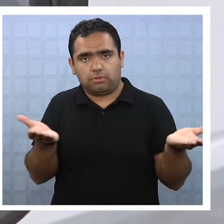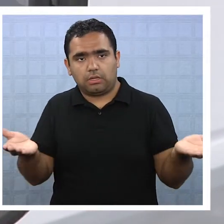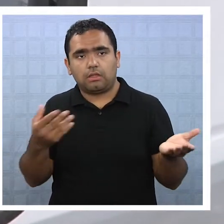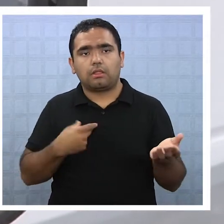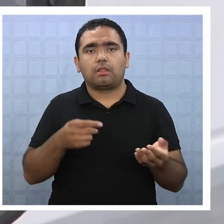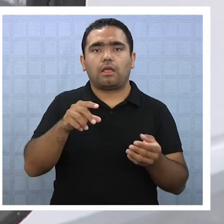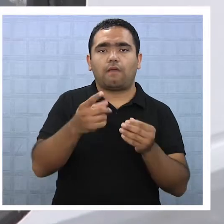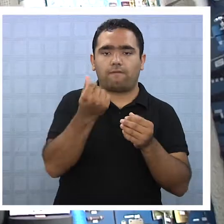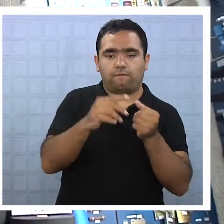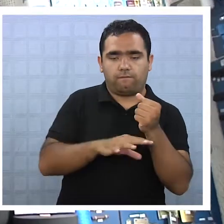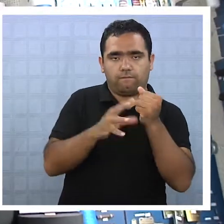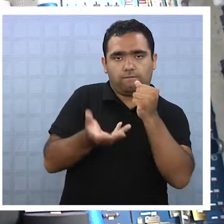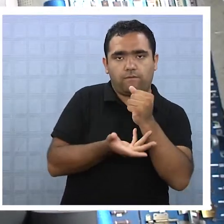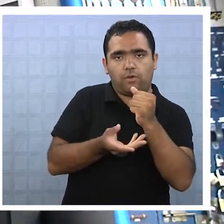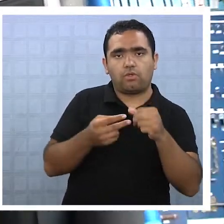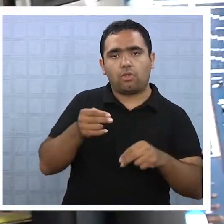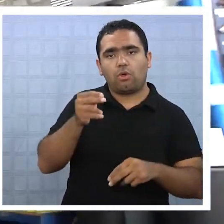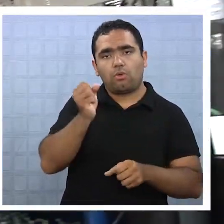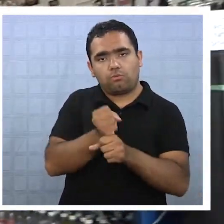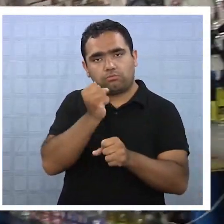herramientas de fomento productivo.